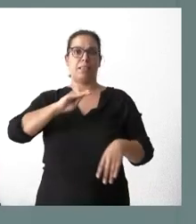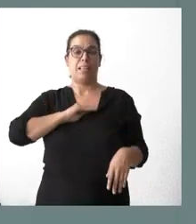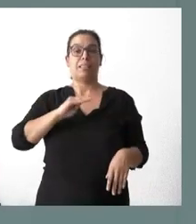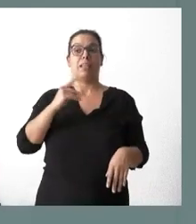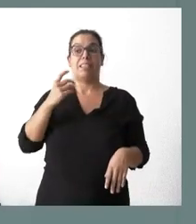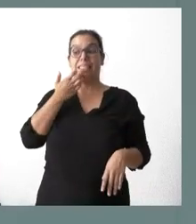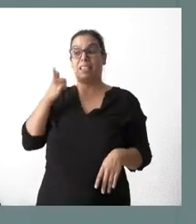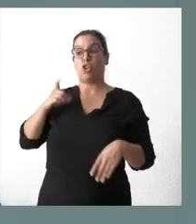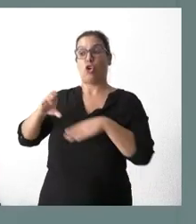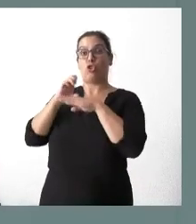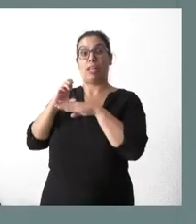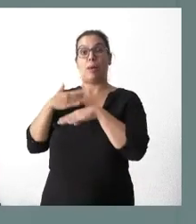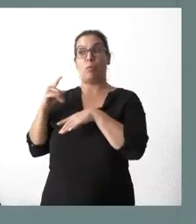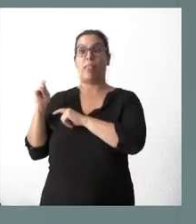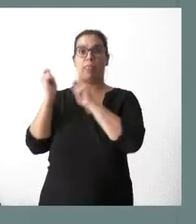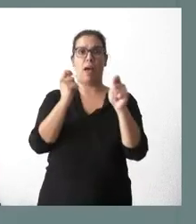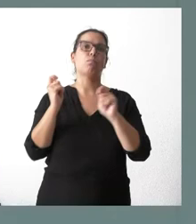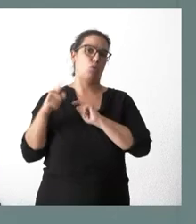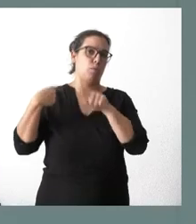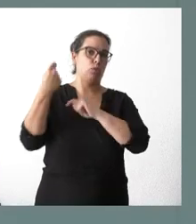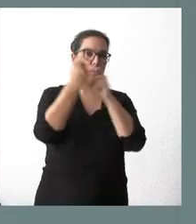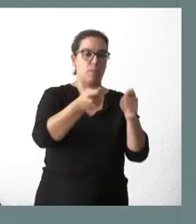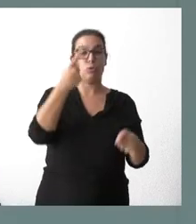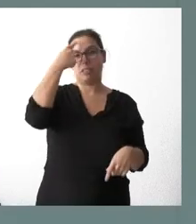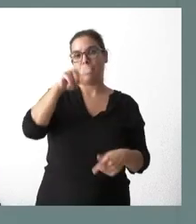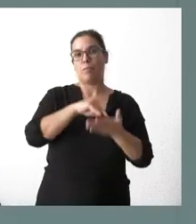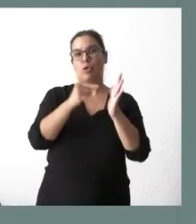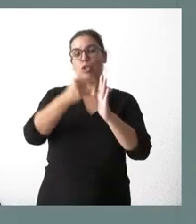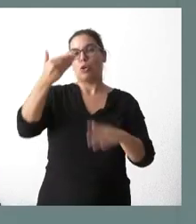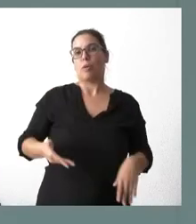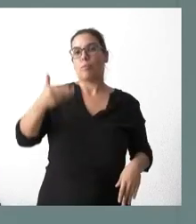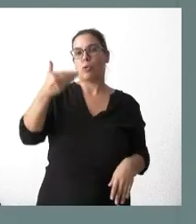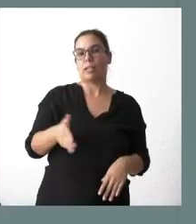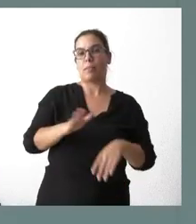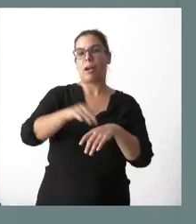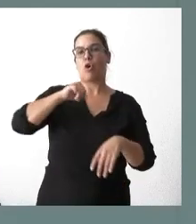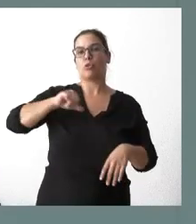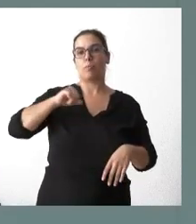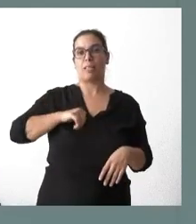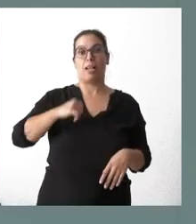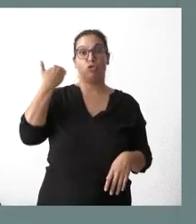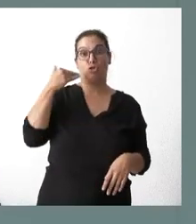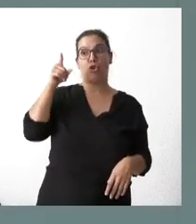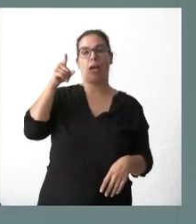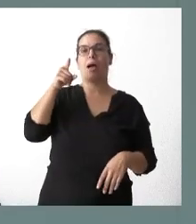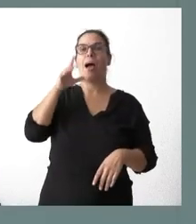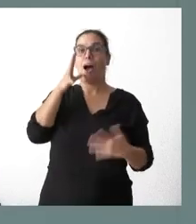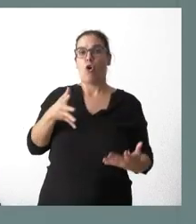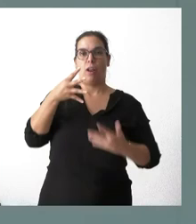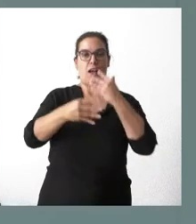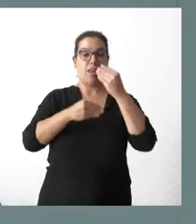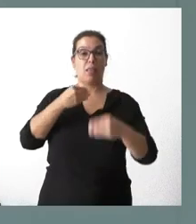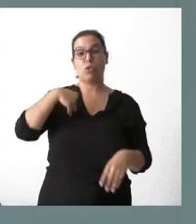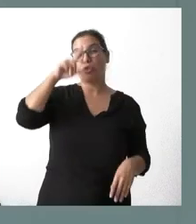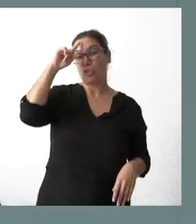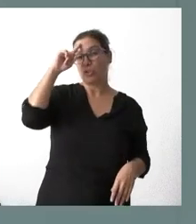Pero saben ustedes que hay un proyecto muy importante de actuación en el Hospital Santa Bárbara que se está llevando a cabo. No sé si este